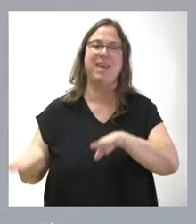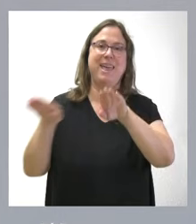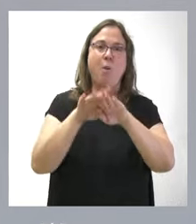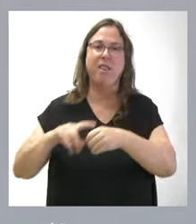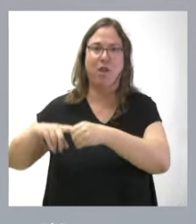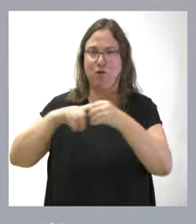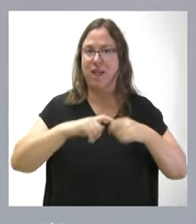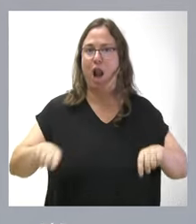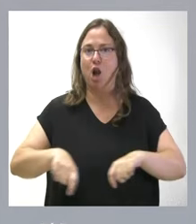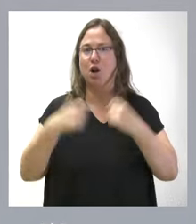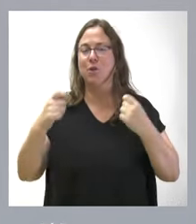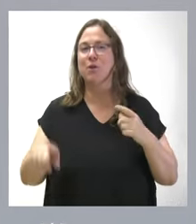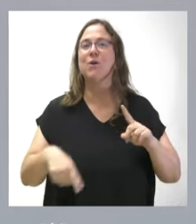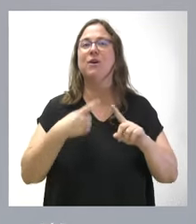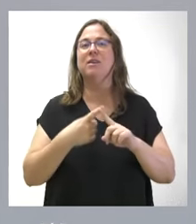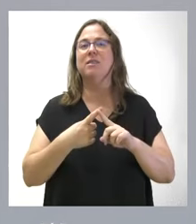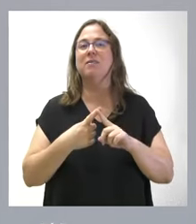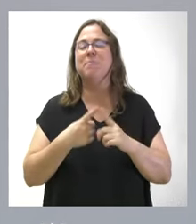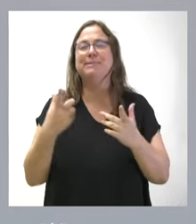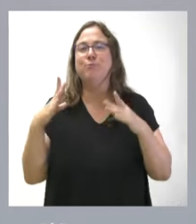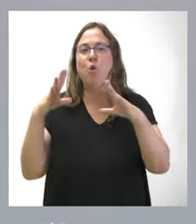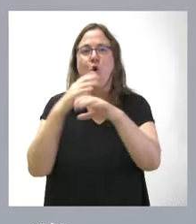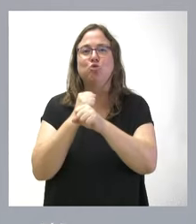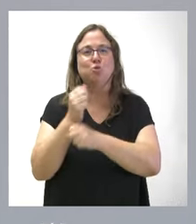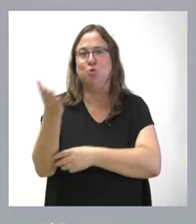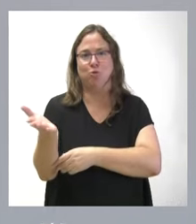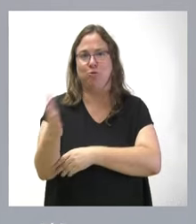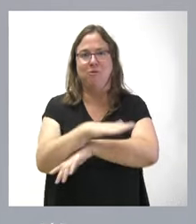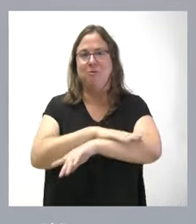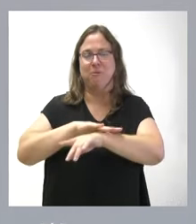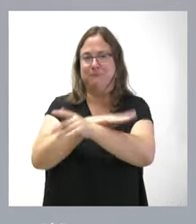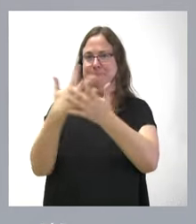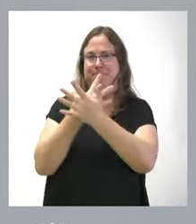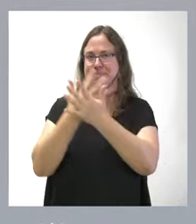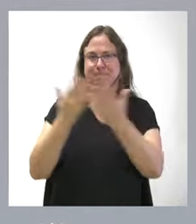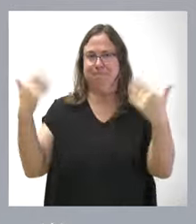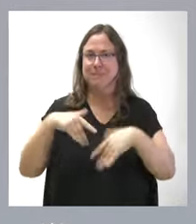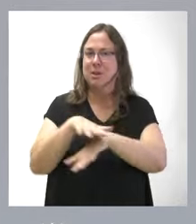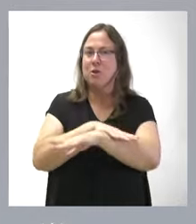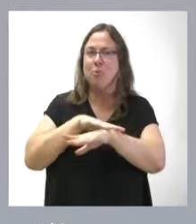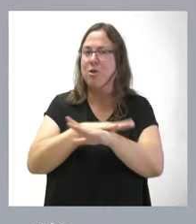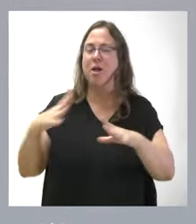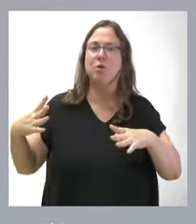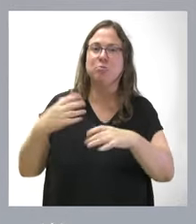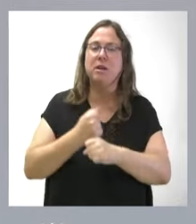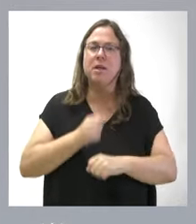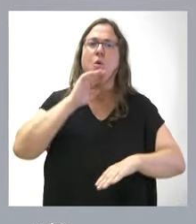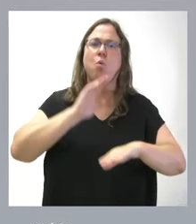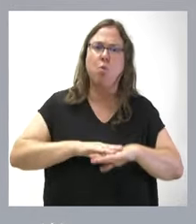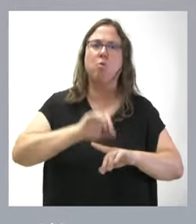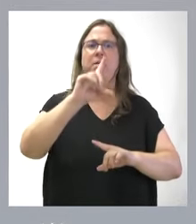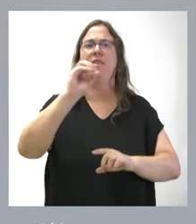solidaridad, hay una absoluta opacidad por parte del Gobierno de España. El Gobierno de España está hablando de que va a cumplir al 100%